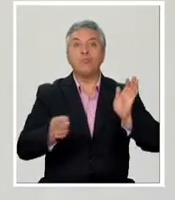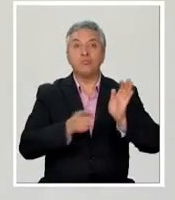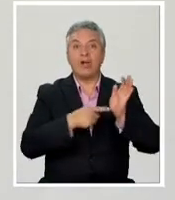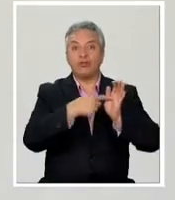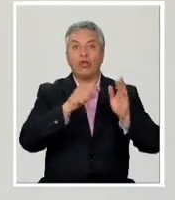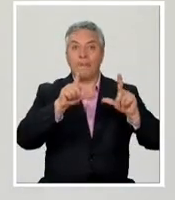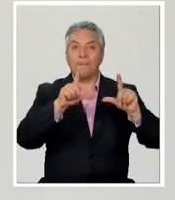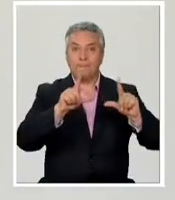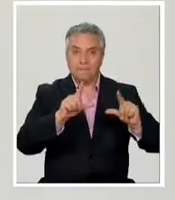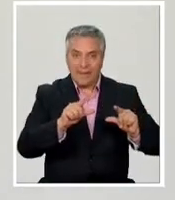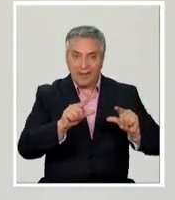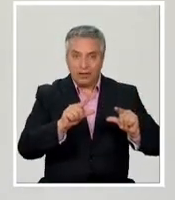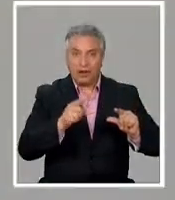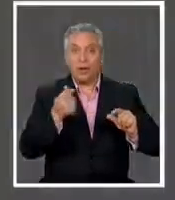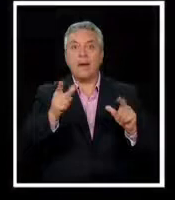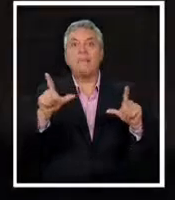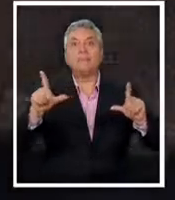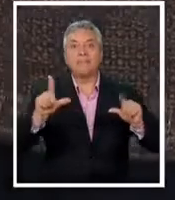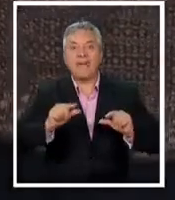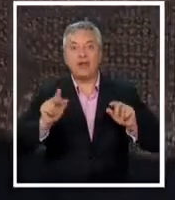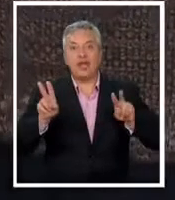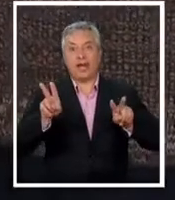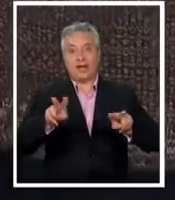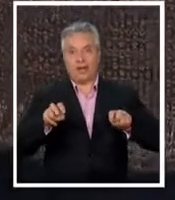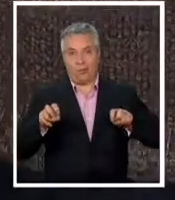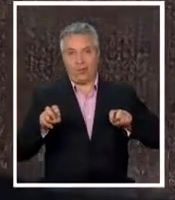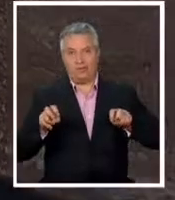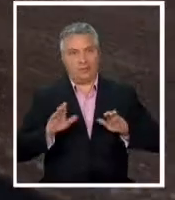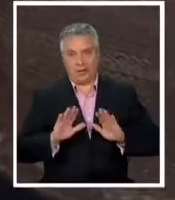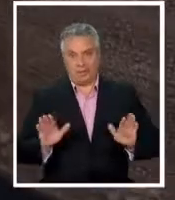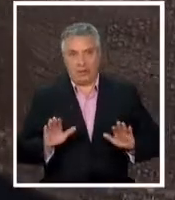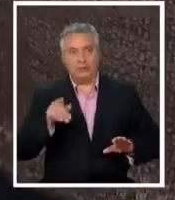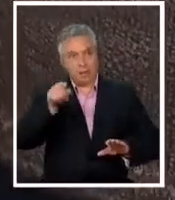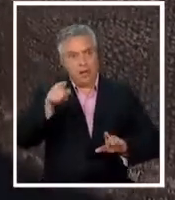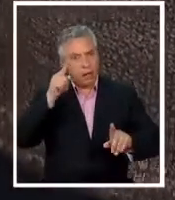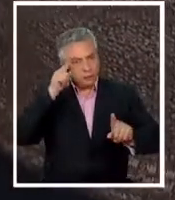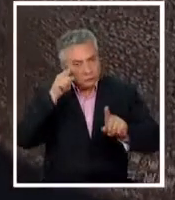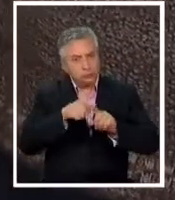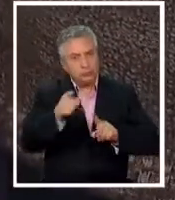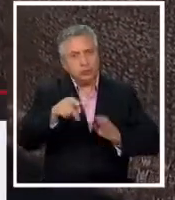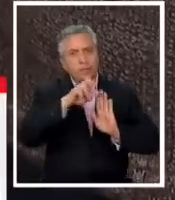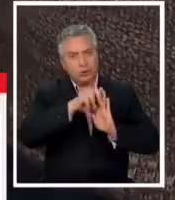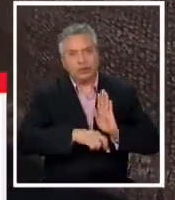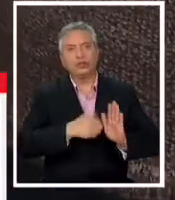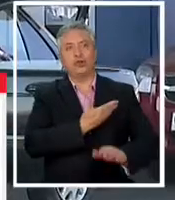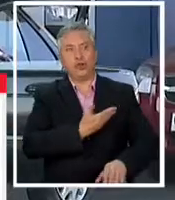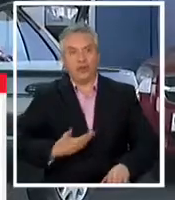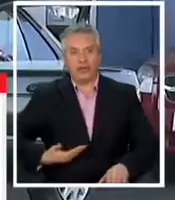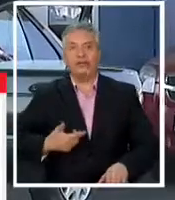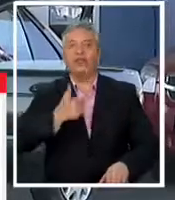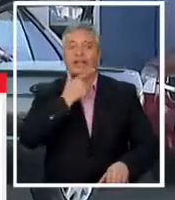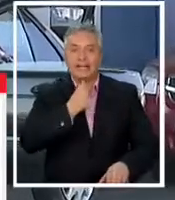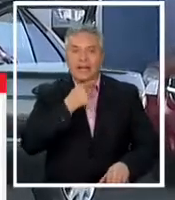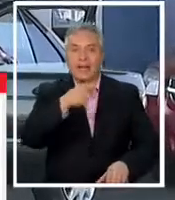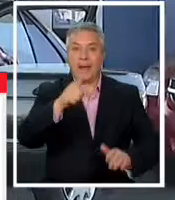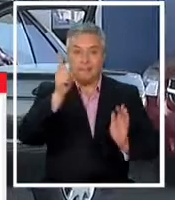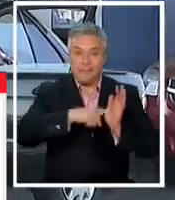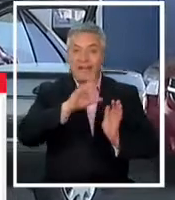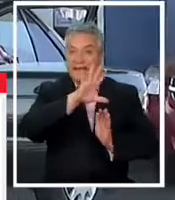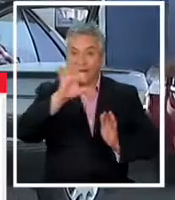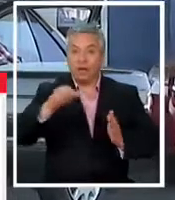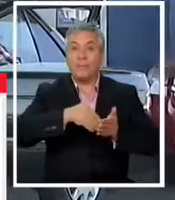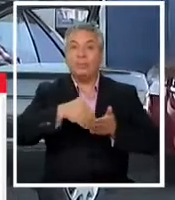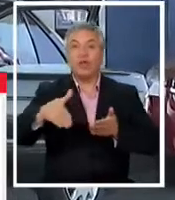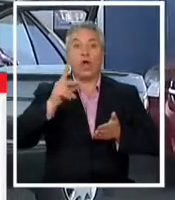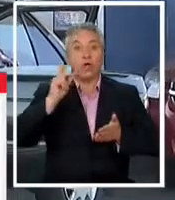combustibles. Por lo tanto es menor recaudación. Y a eso apunta el proyecto del gobierno. Con la idea de hacer durar estos 1.500 millones de